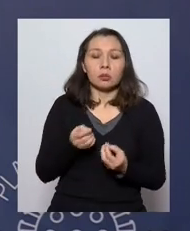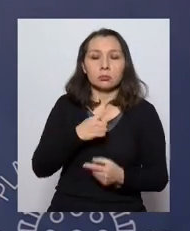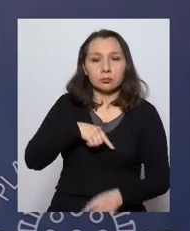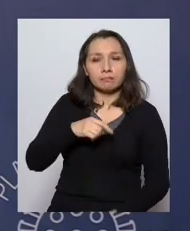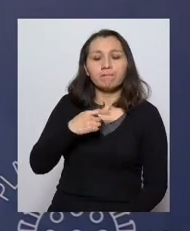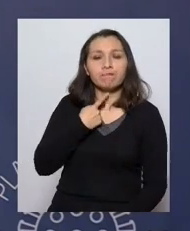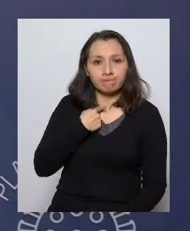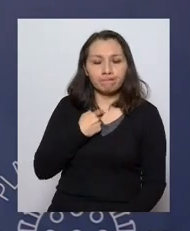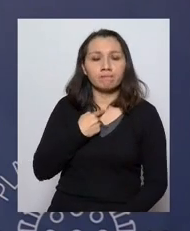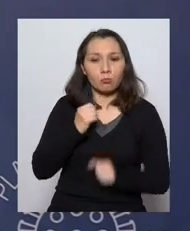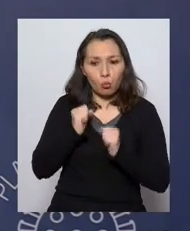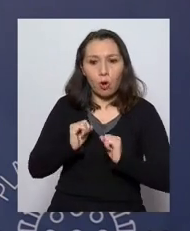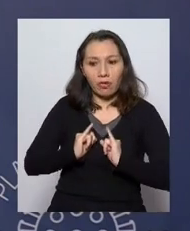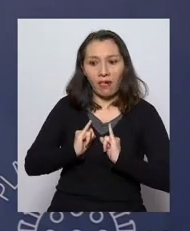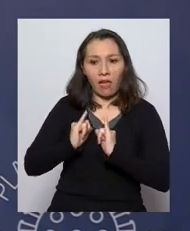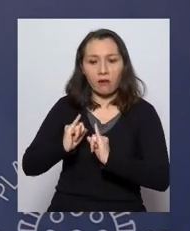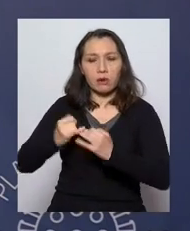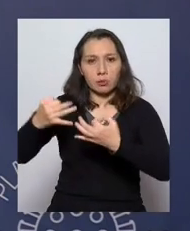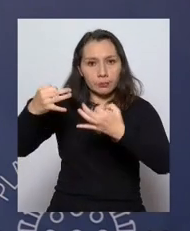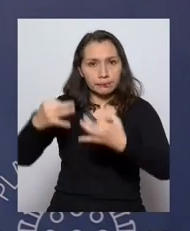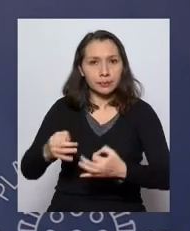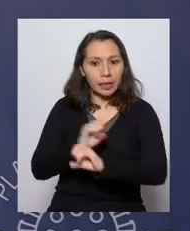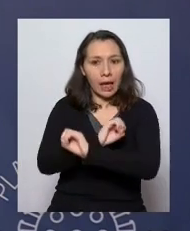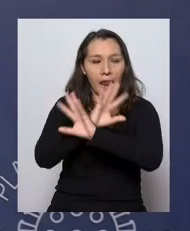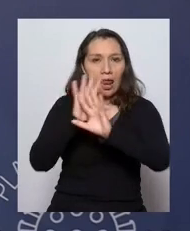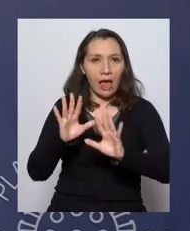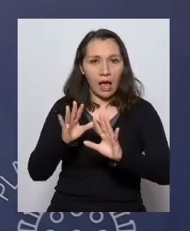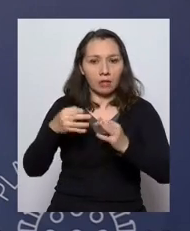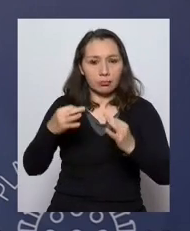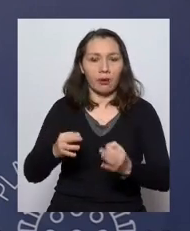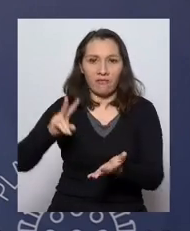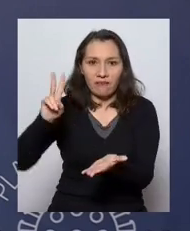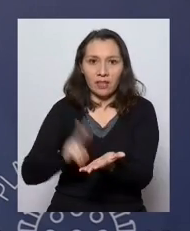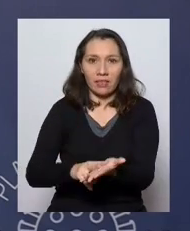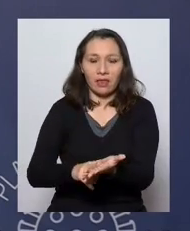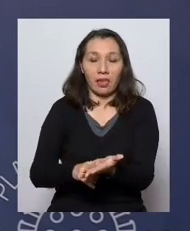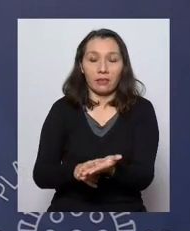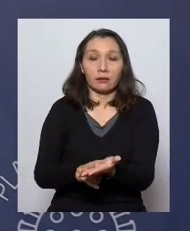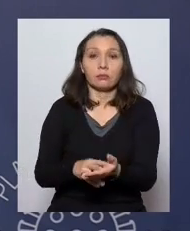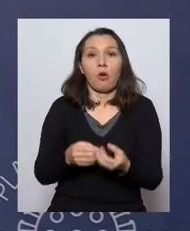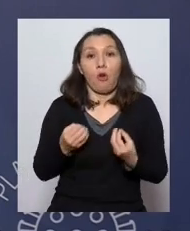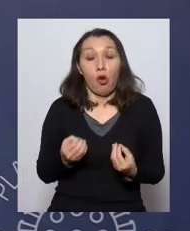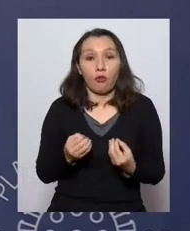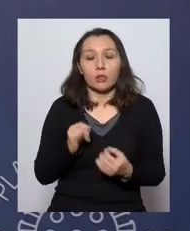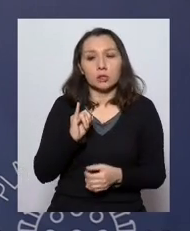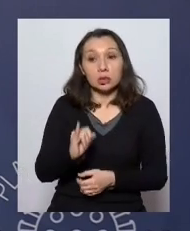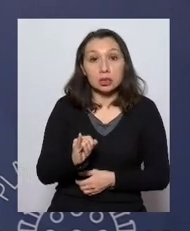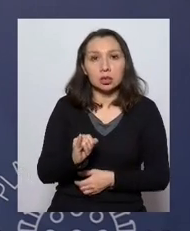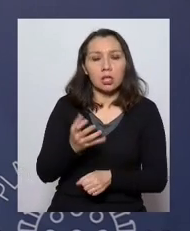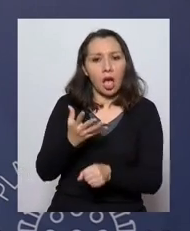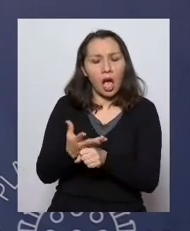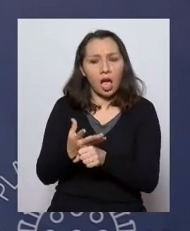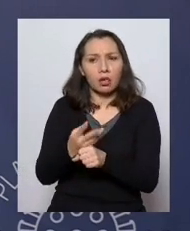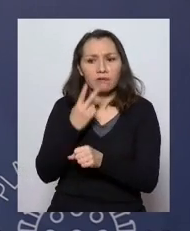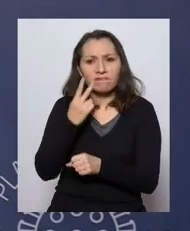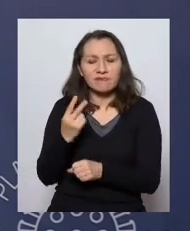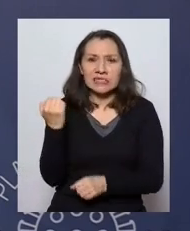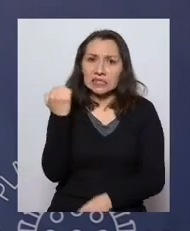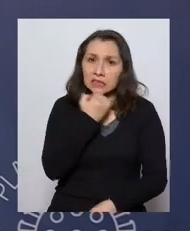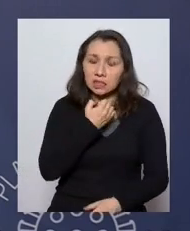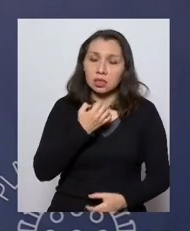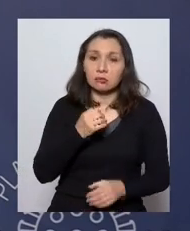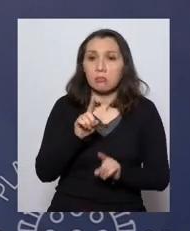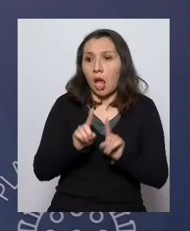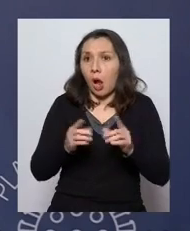interesa poder entregar la información de forma clara y fidedigna y obviamente si llega a existir algún tipo de terror